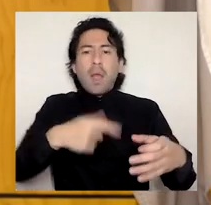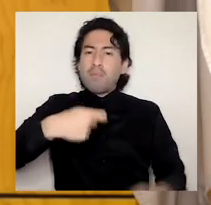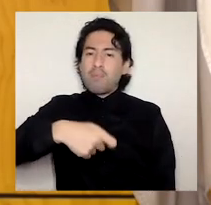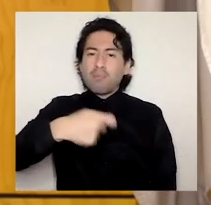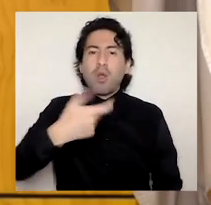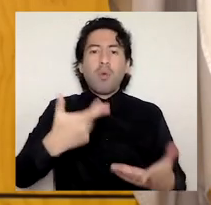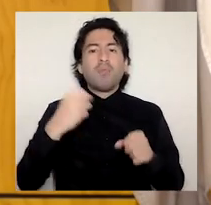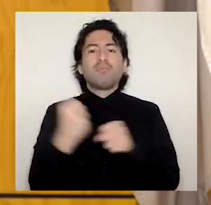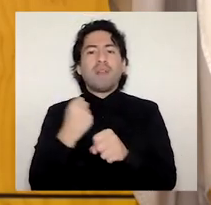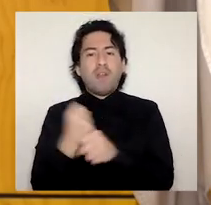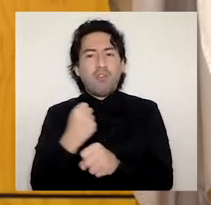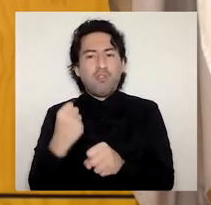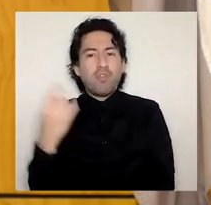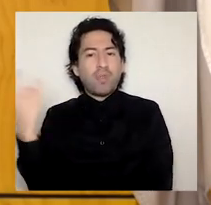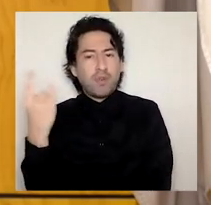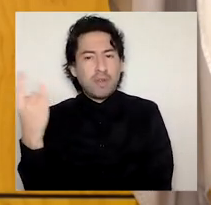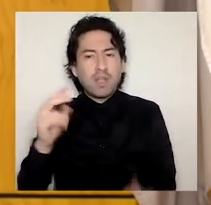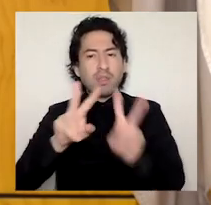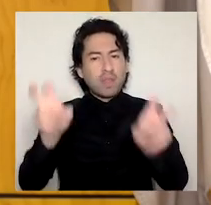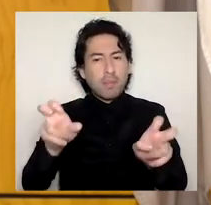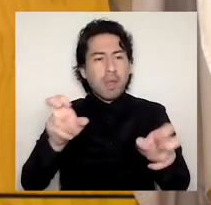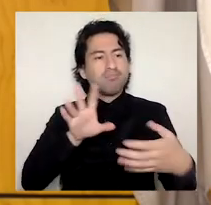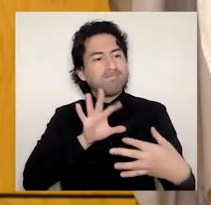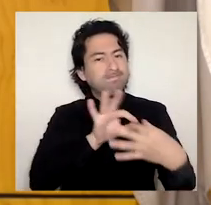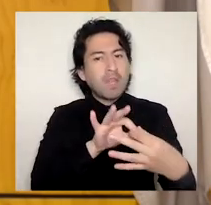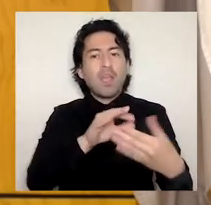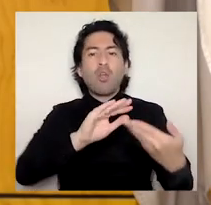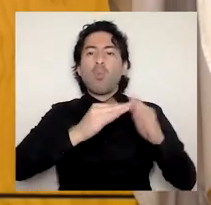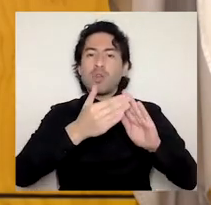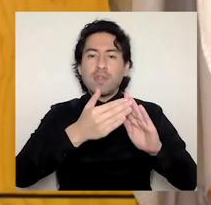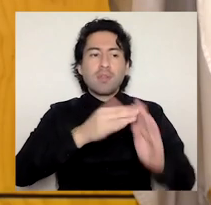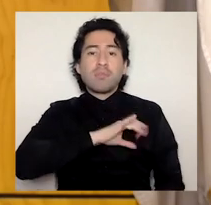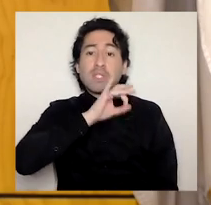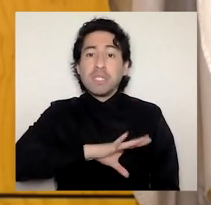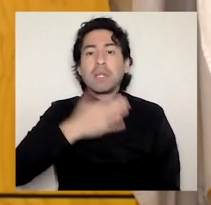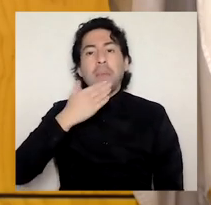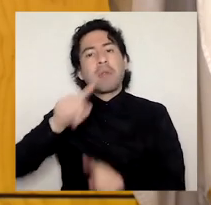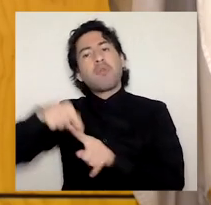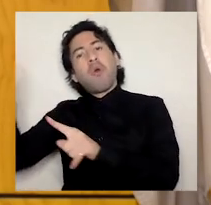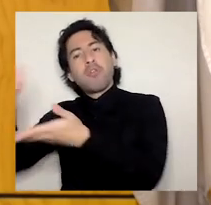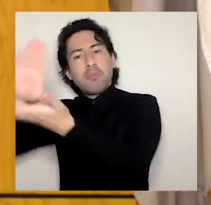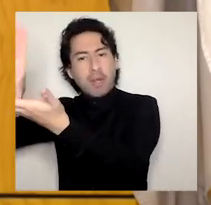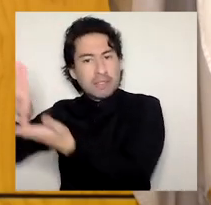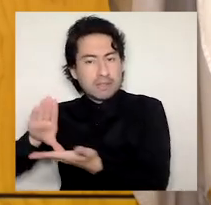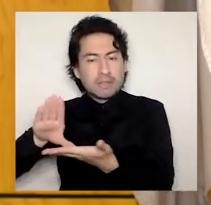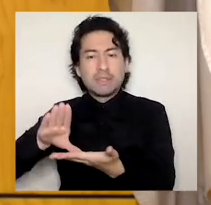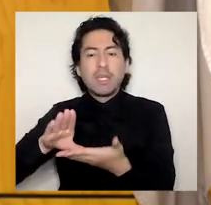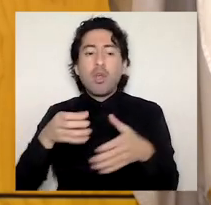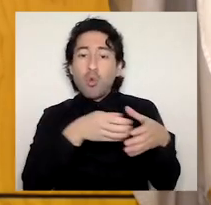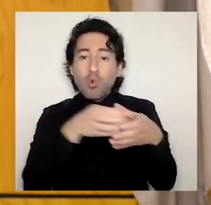quehacer de la Universidad en su relación con la comunidad nacional e internacional, las identidades locales,